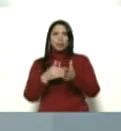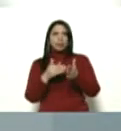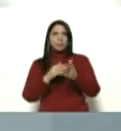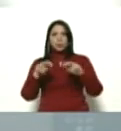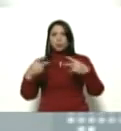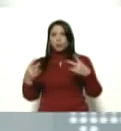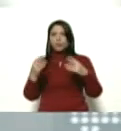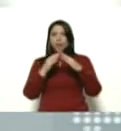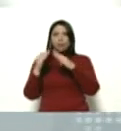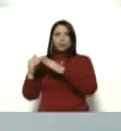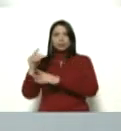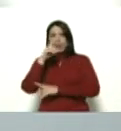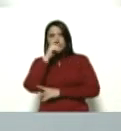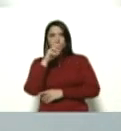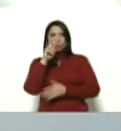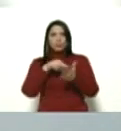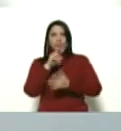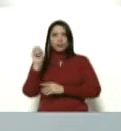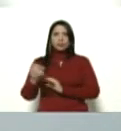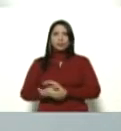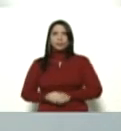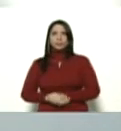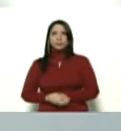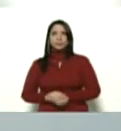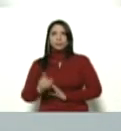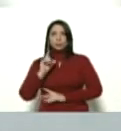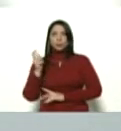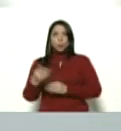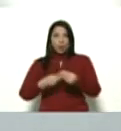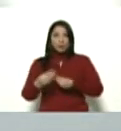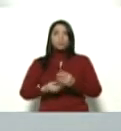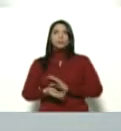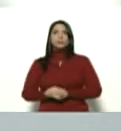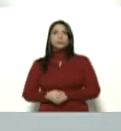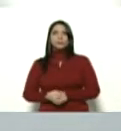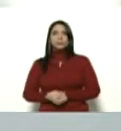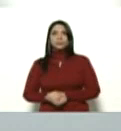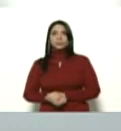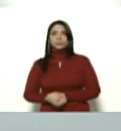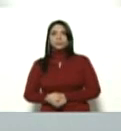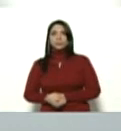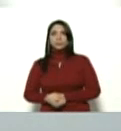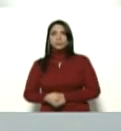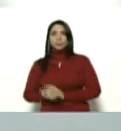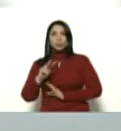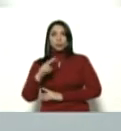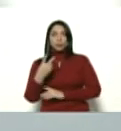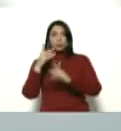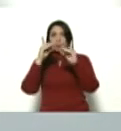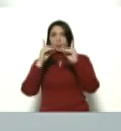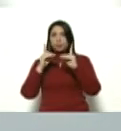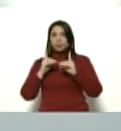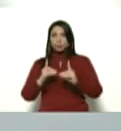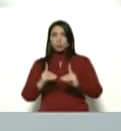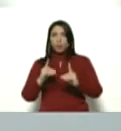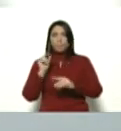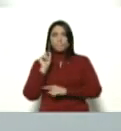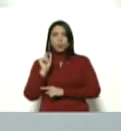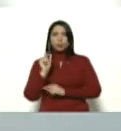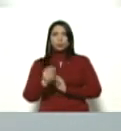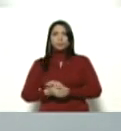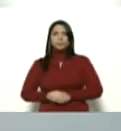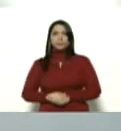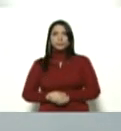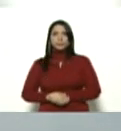nuevas viviendas para el año dos mil veinte lo haremos lo haremos segunda decisión de este punto de cuenta